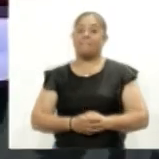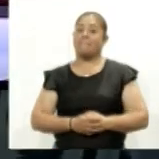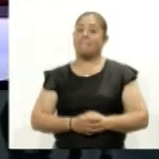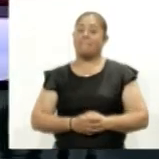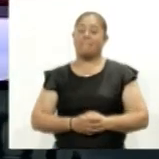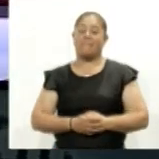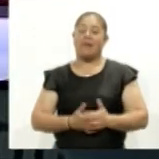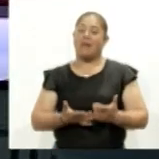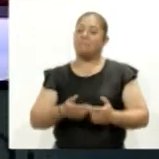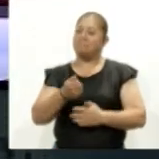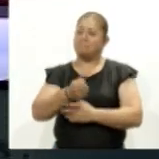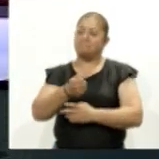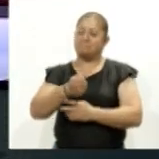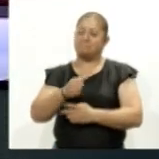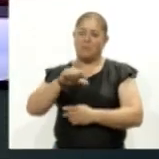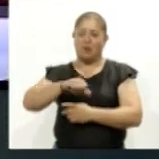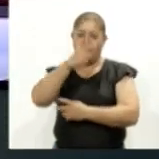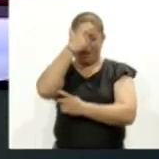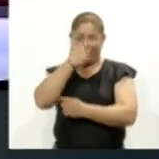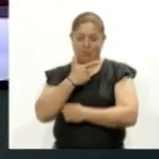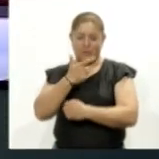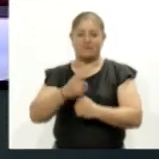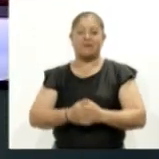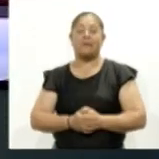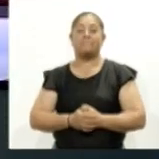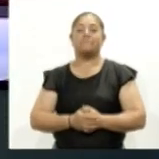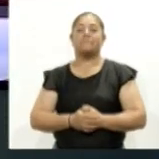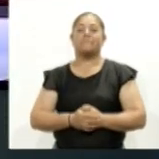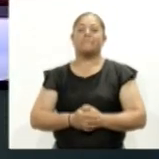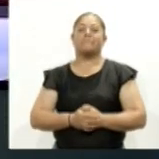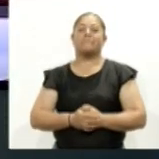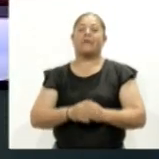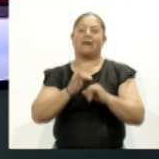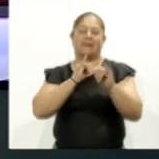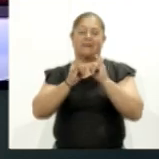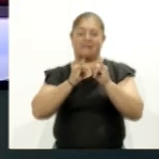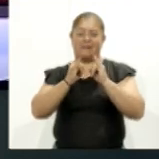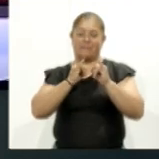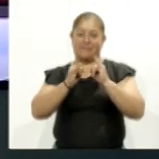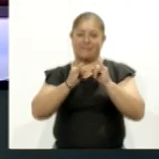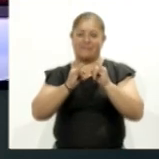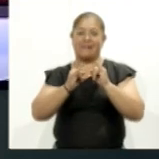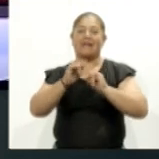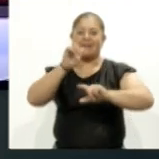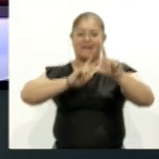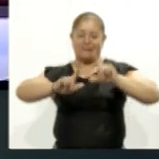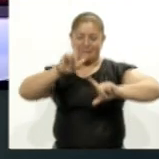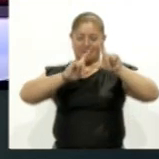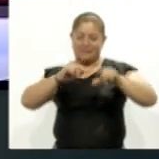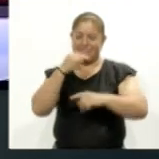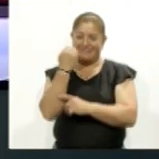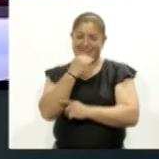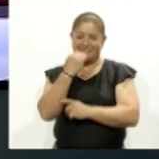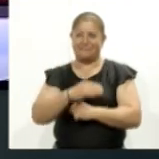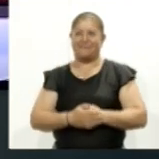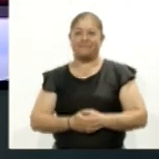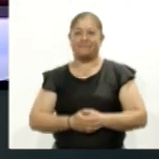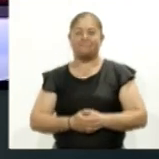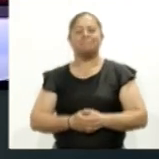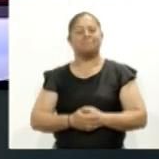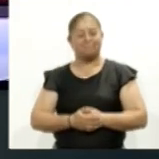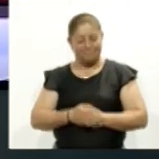Bien, saludo en esta noche a la maestra Miroslava Amador, intérprete de lengua de señas mexicana. Buenas